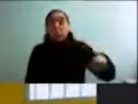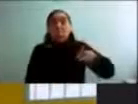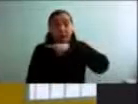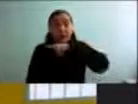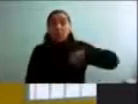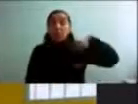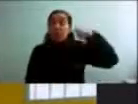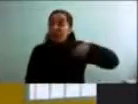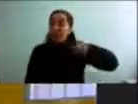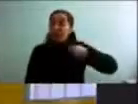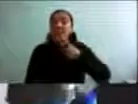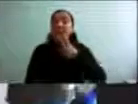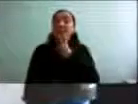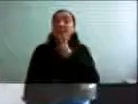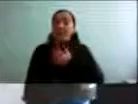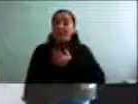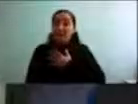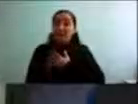de vida.